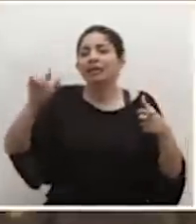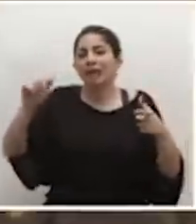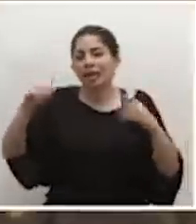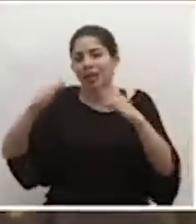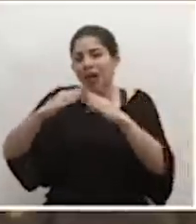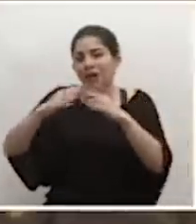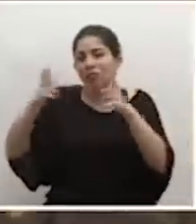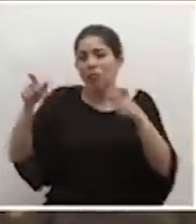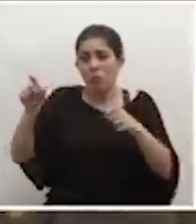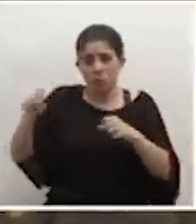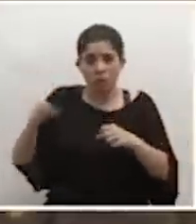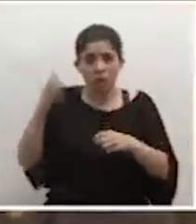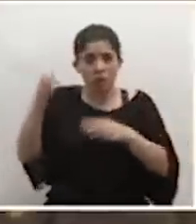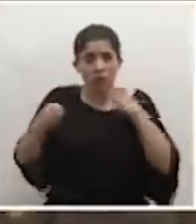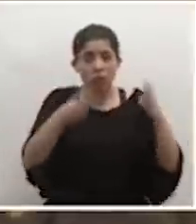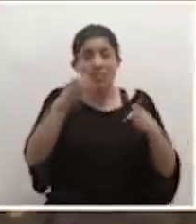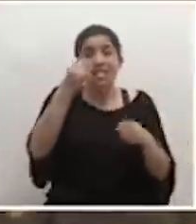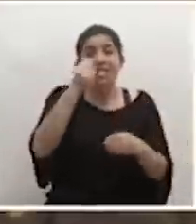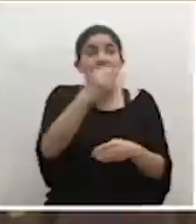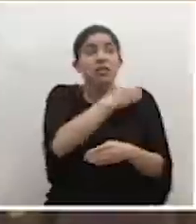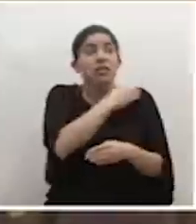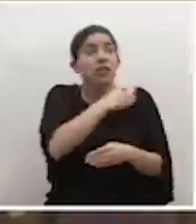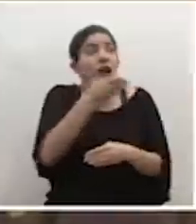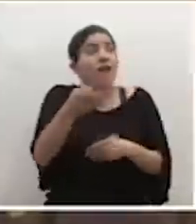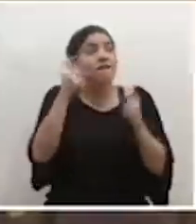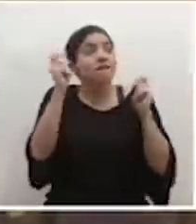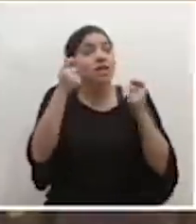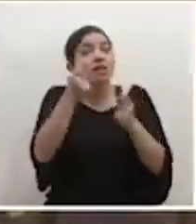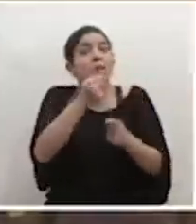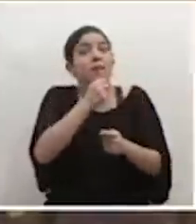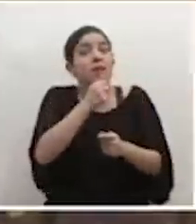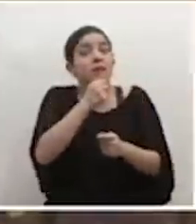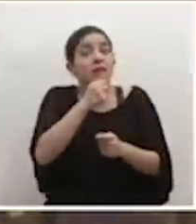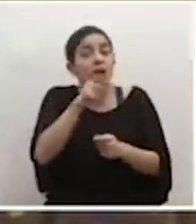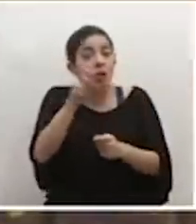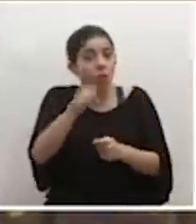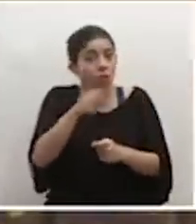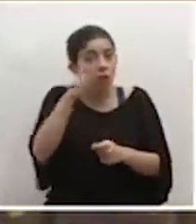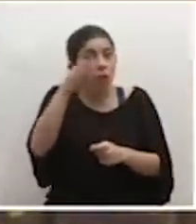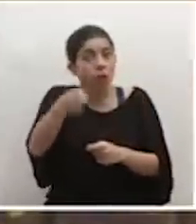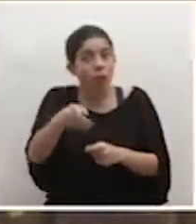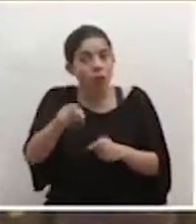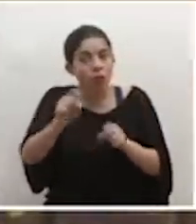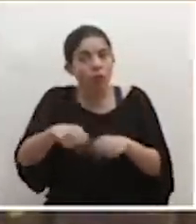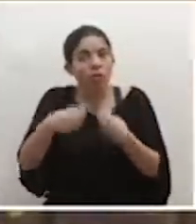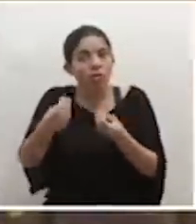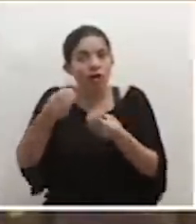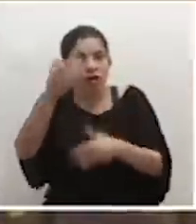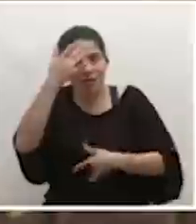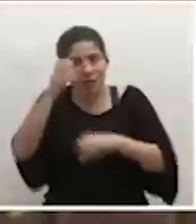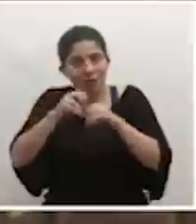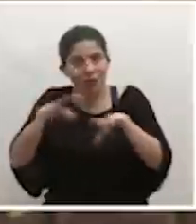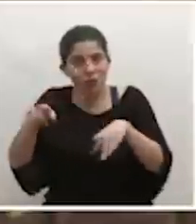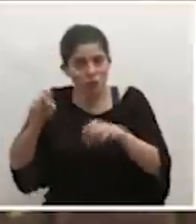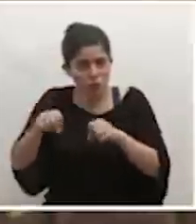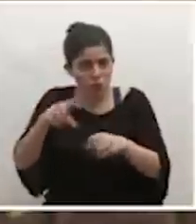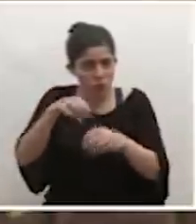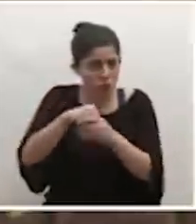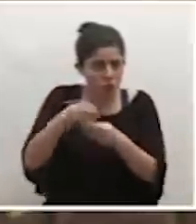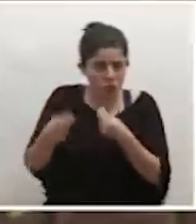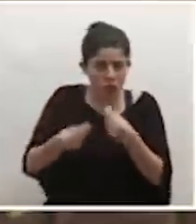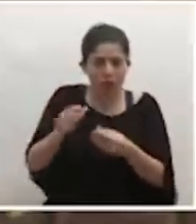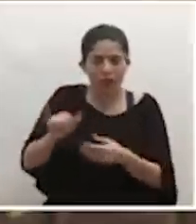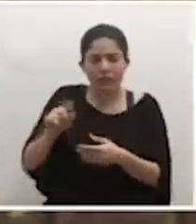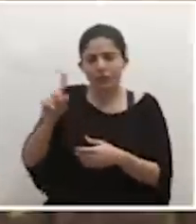informa de actividades privadas masivas que pueden generar contagios masivos? Esa es mi